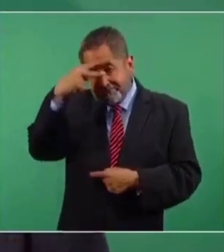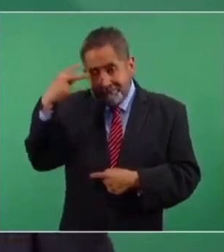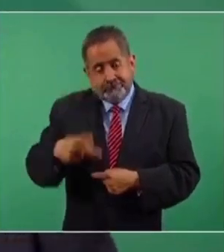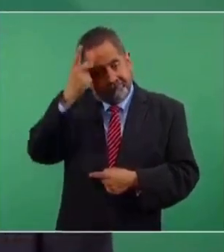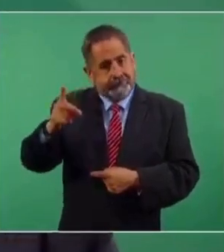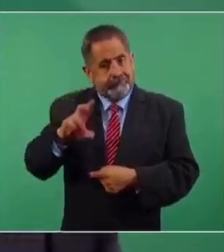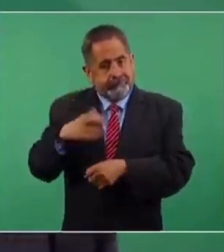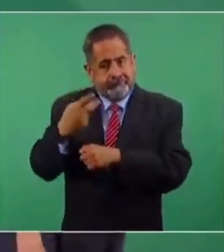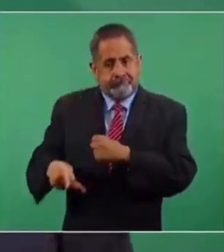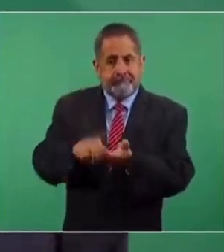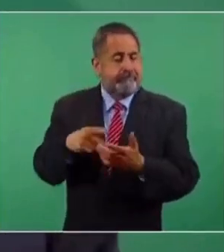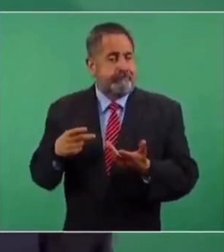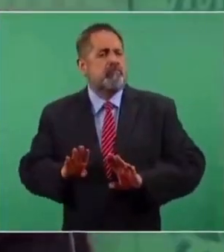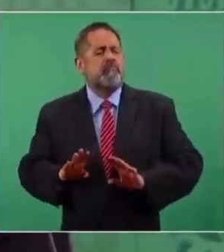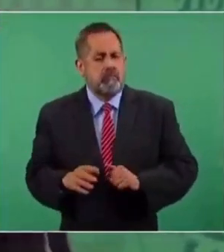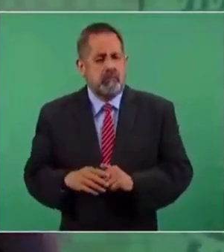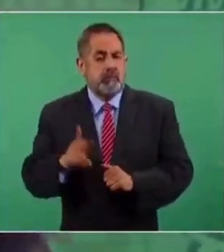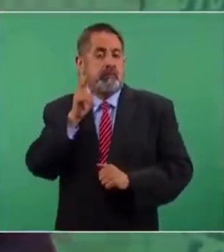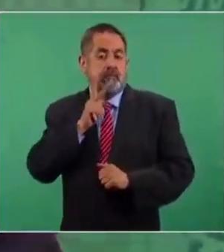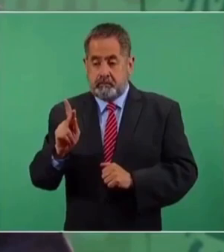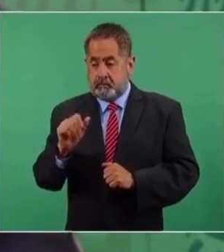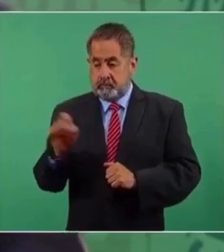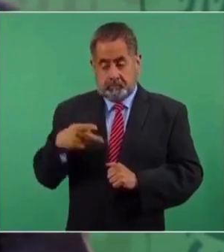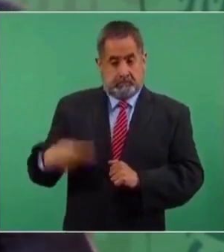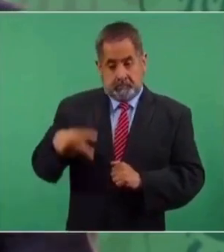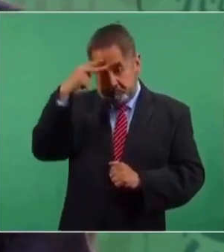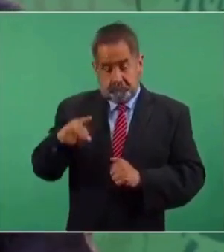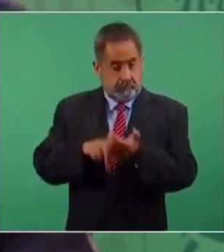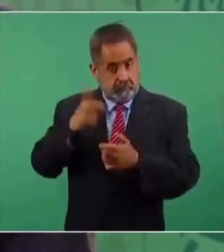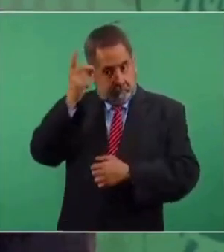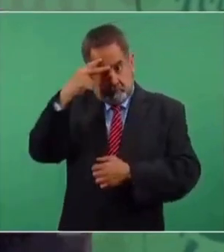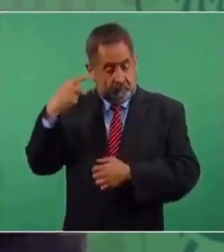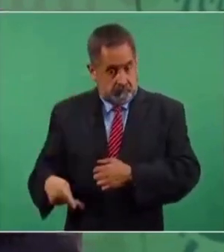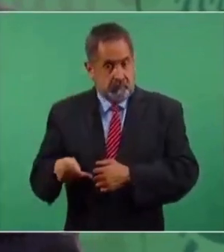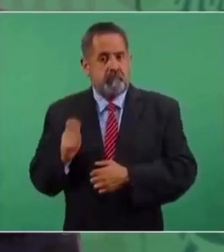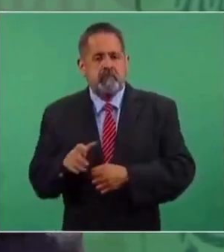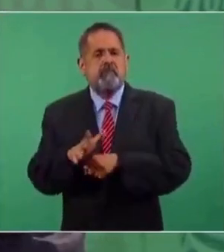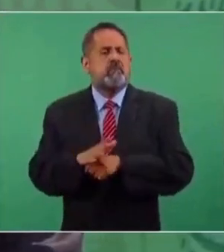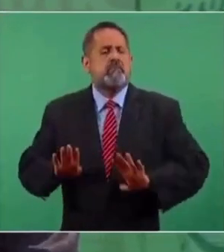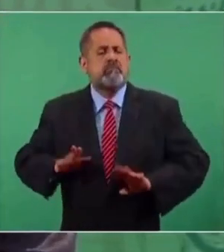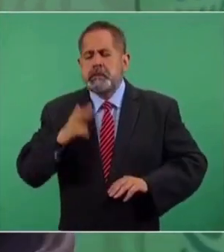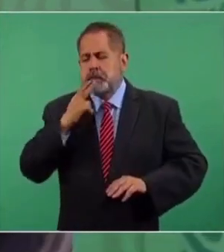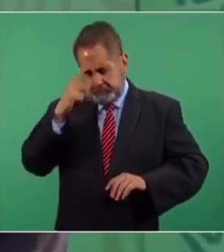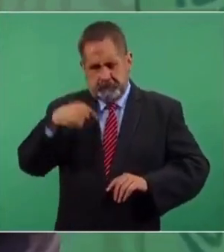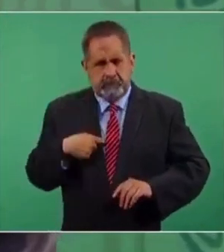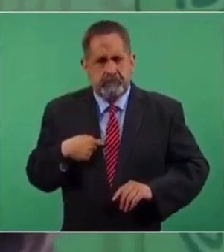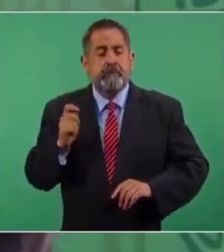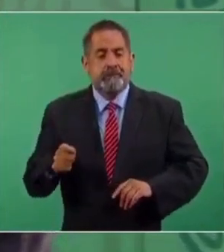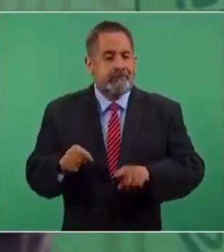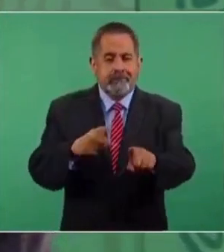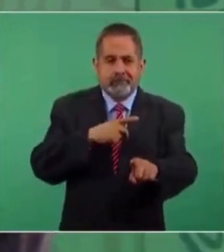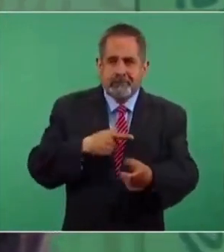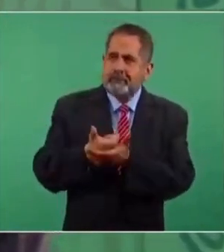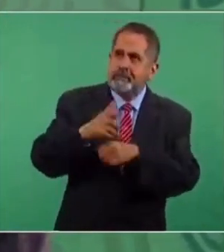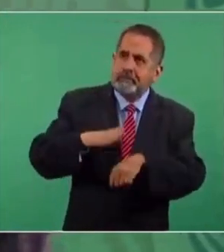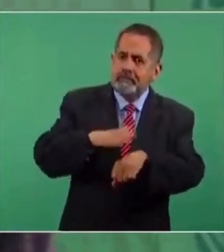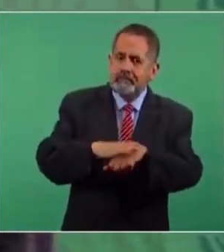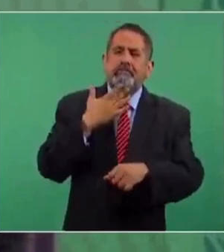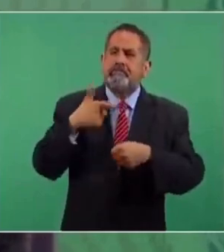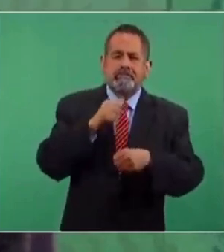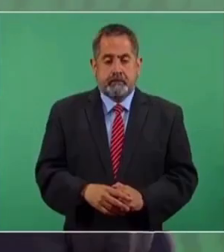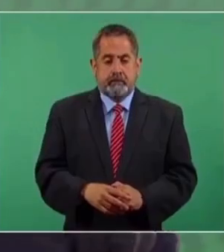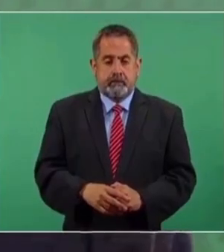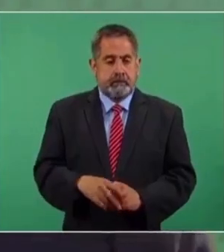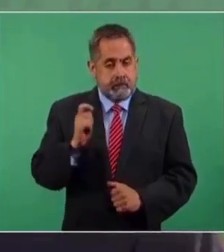nación, de los mexicanos. Si Pemex sigue siendo de México, sigue siendo de nosotros, ¿en qué te beneficias? En que no vas a pagar más por las